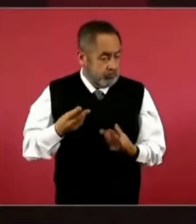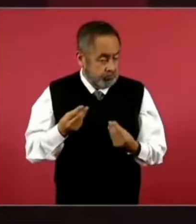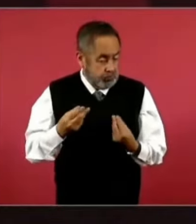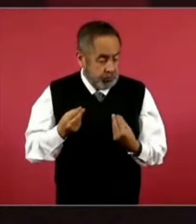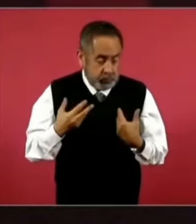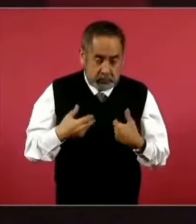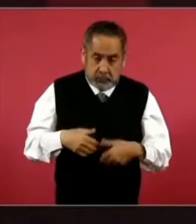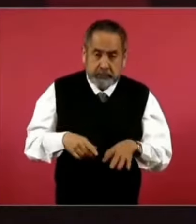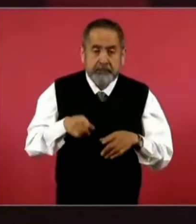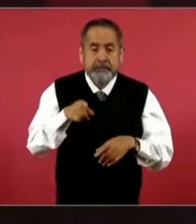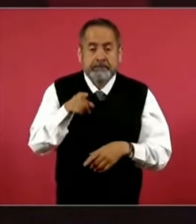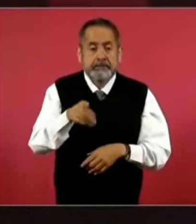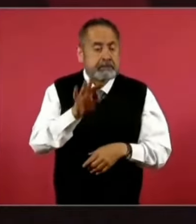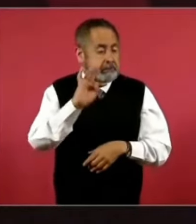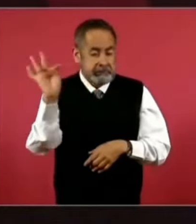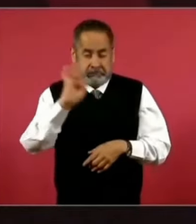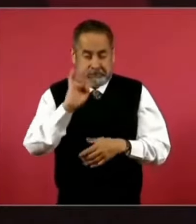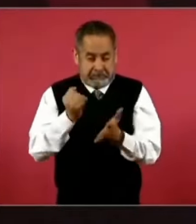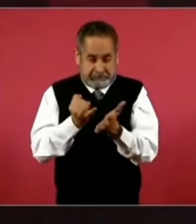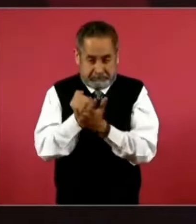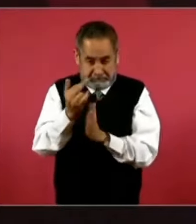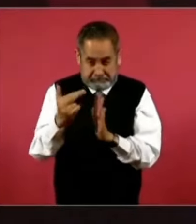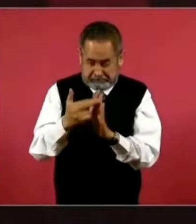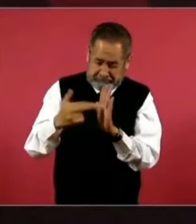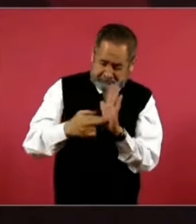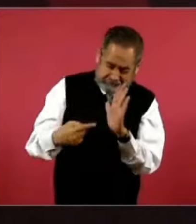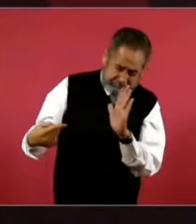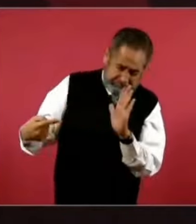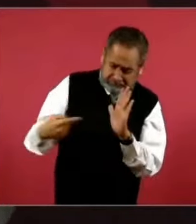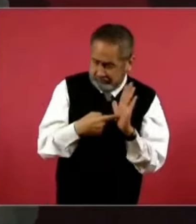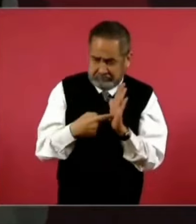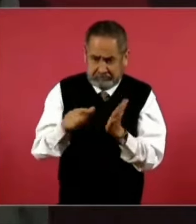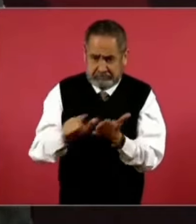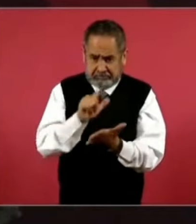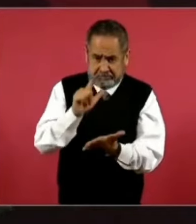aplica la ley